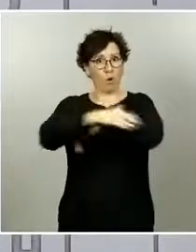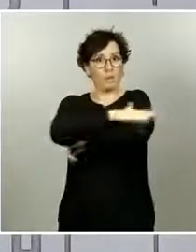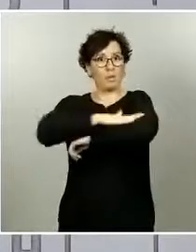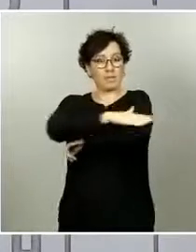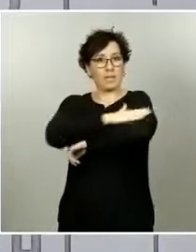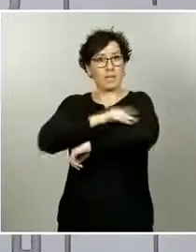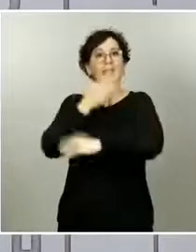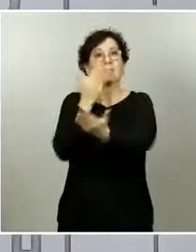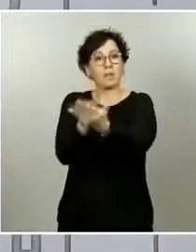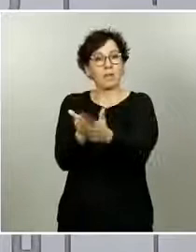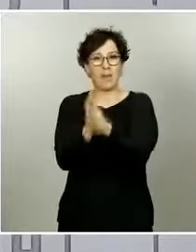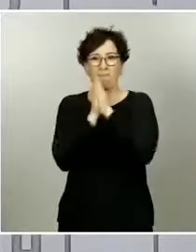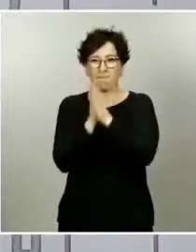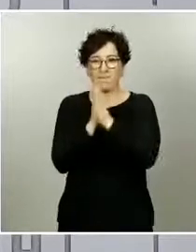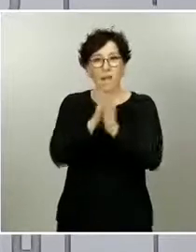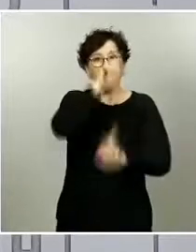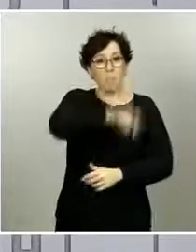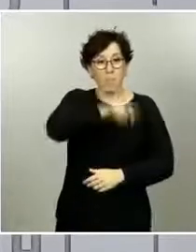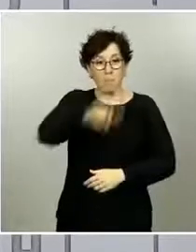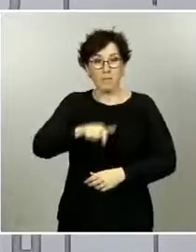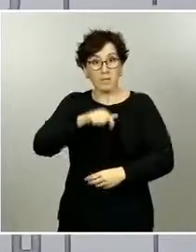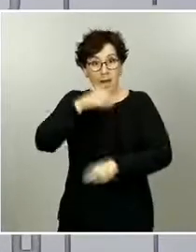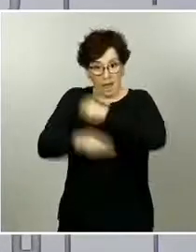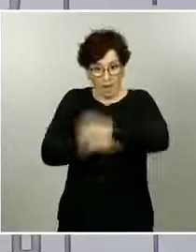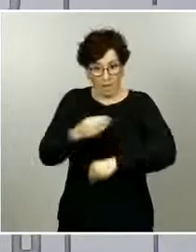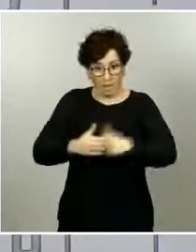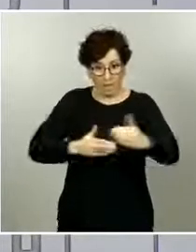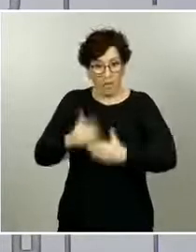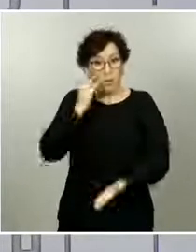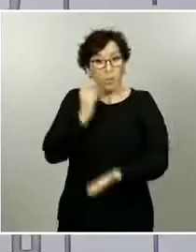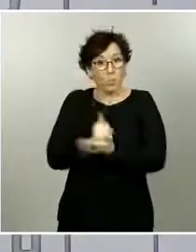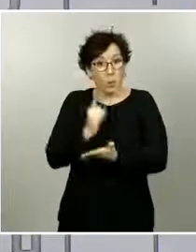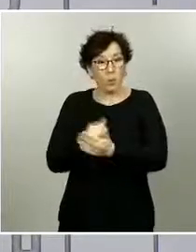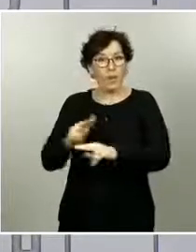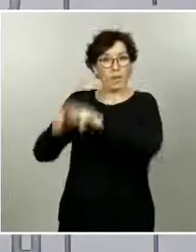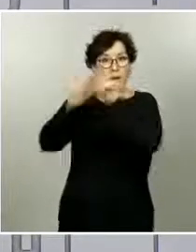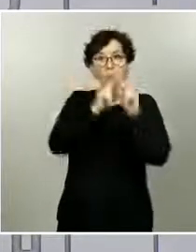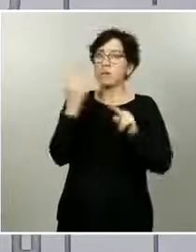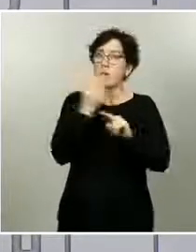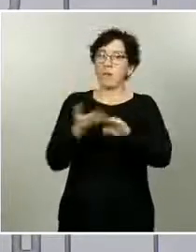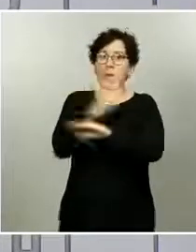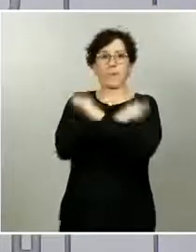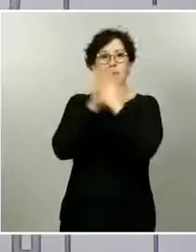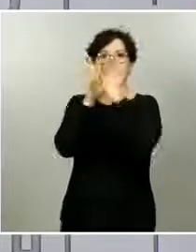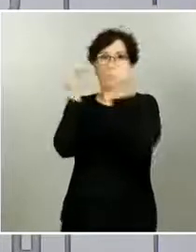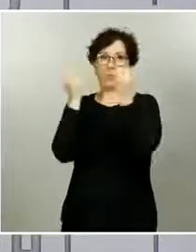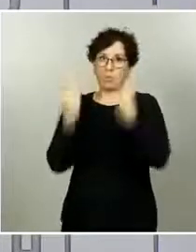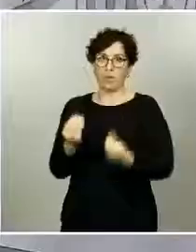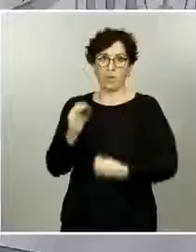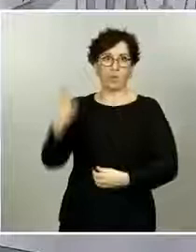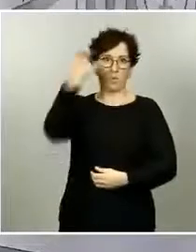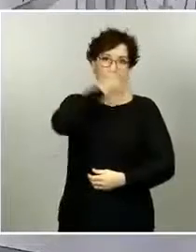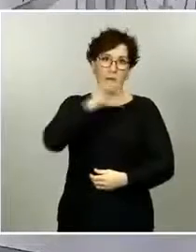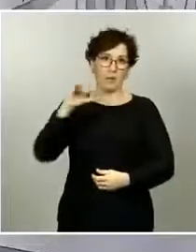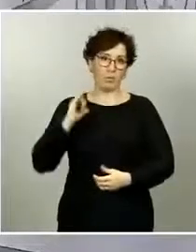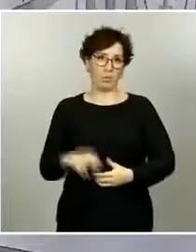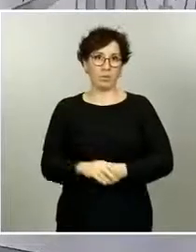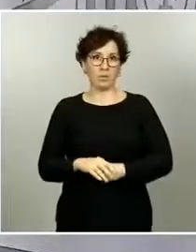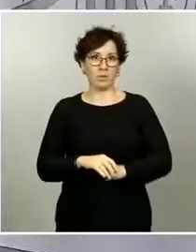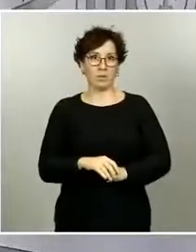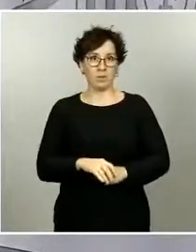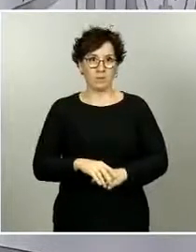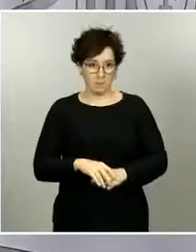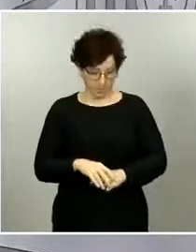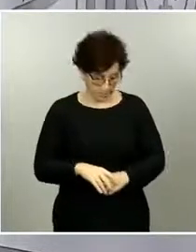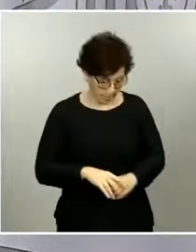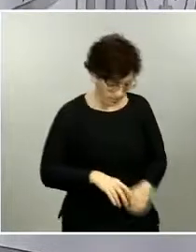decir pero ya hay una orden ministerial en la que se solicita que cualquier persona que haga pruebas diagnósticas debería estar bien